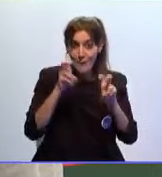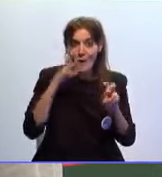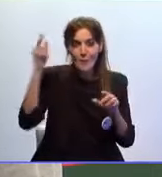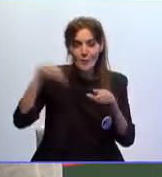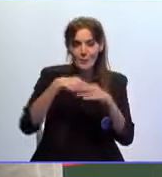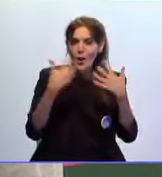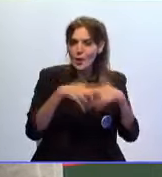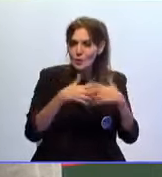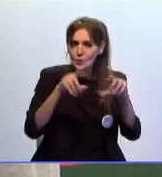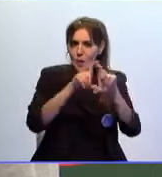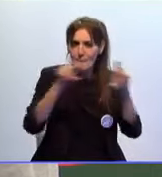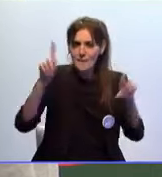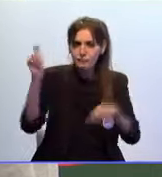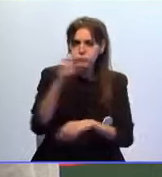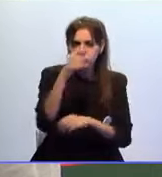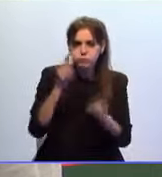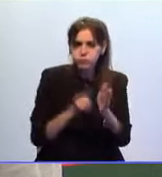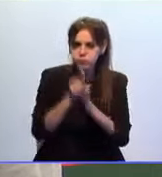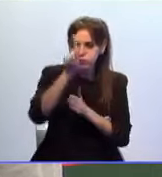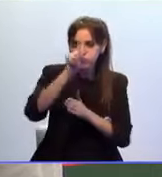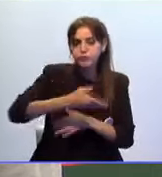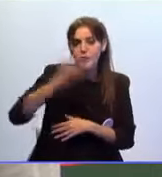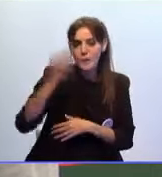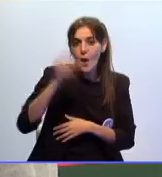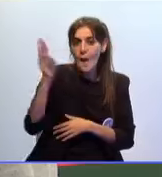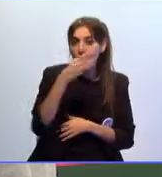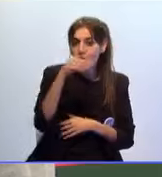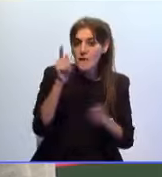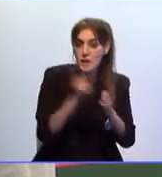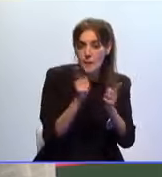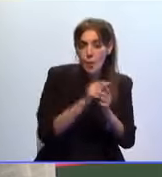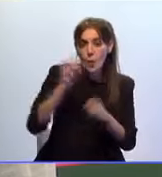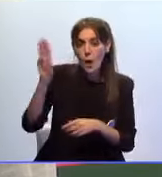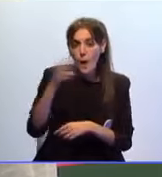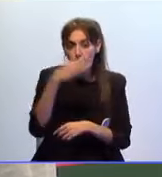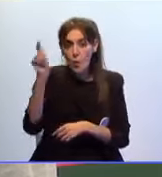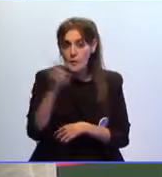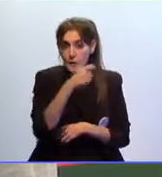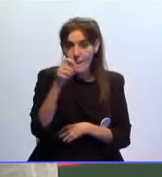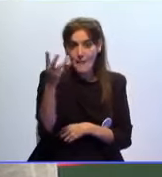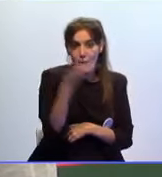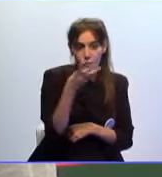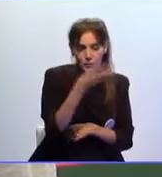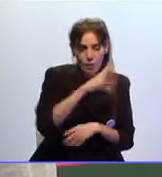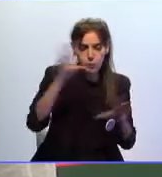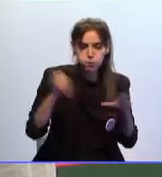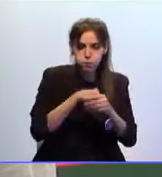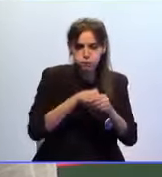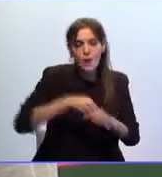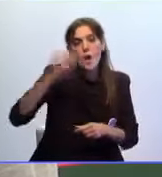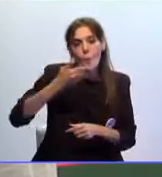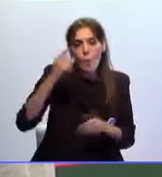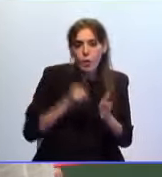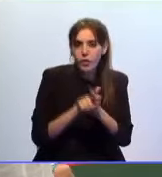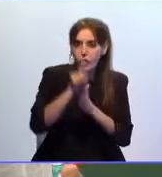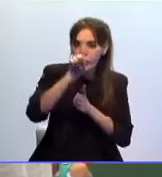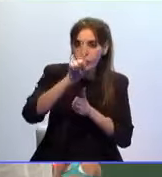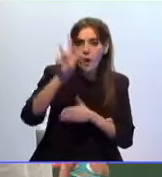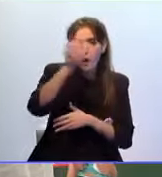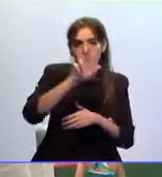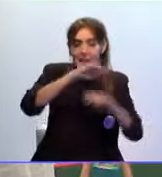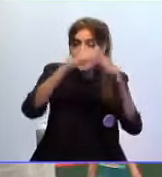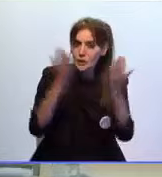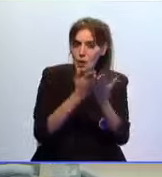industria de deportes de raqueta está creciendo mucho y el Pickleball junto con el tenis y el padel son deportes que están teniendo un crecimiento a nivel